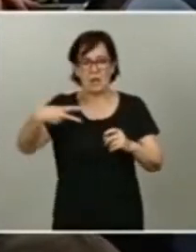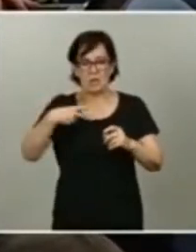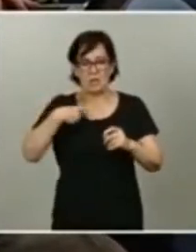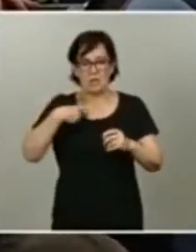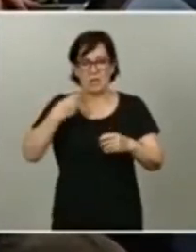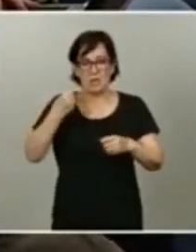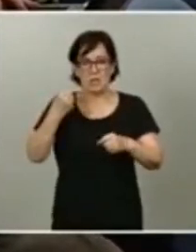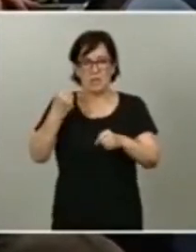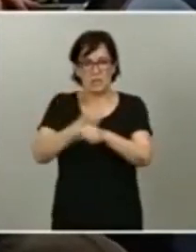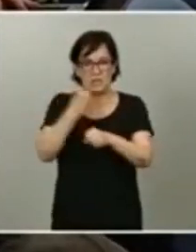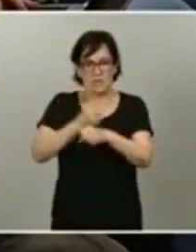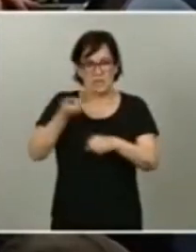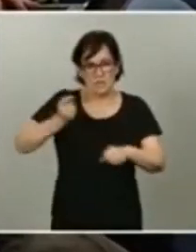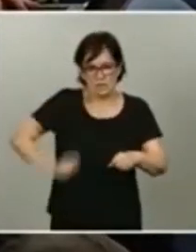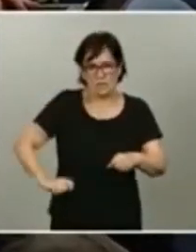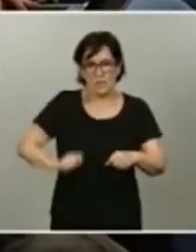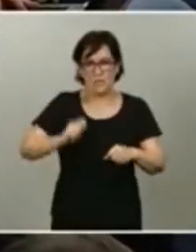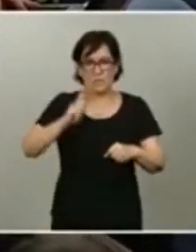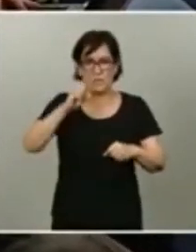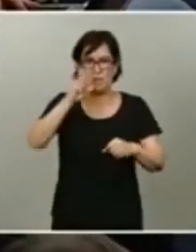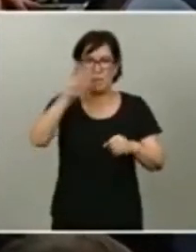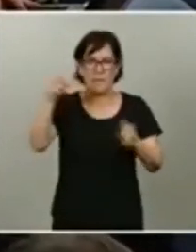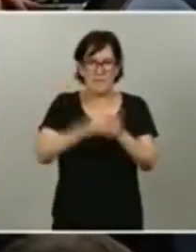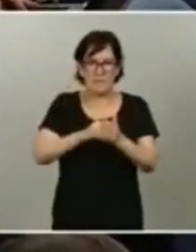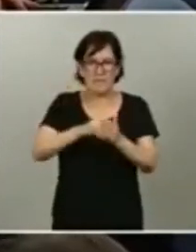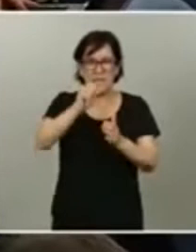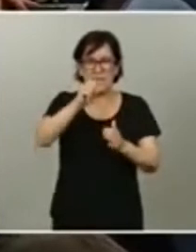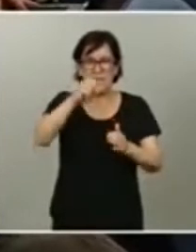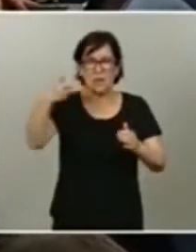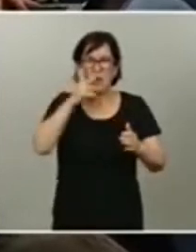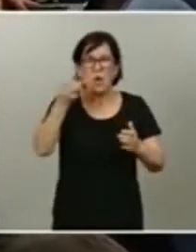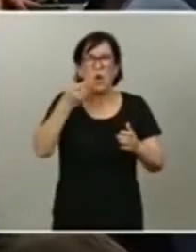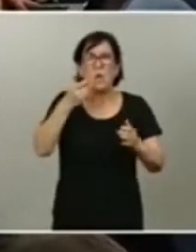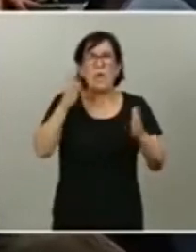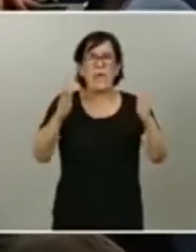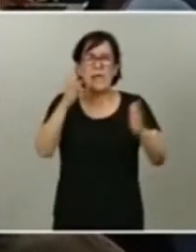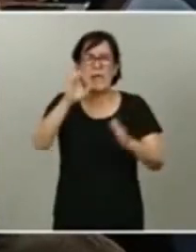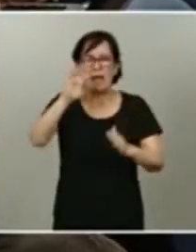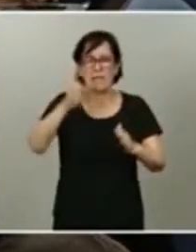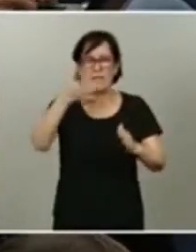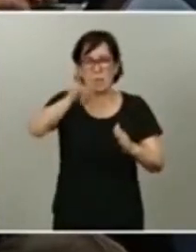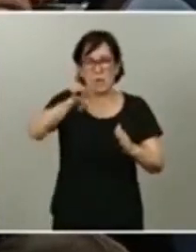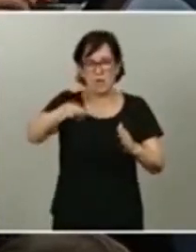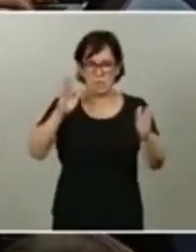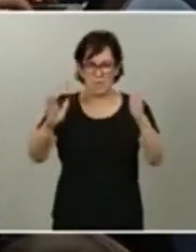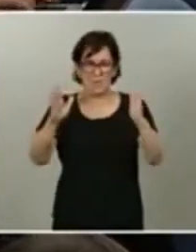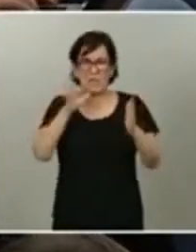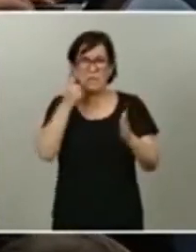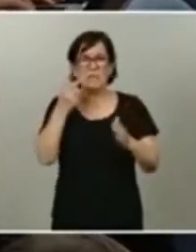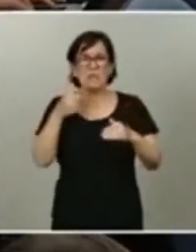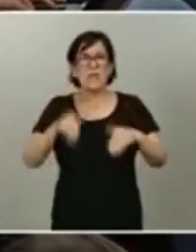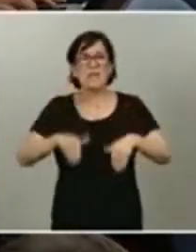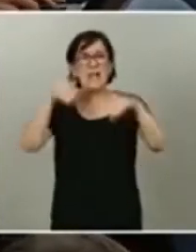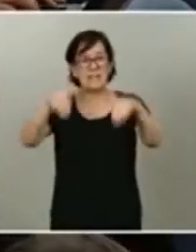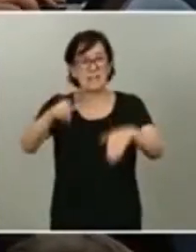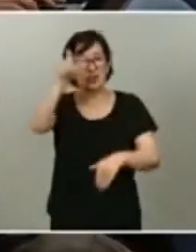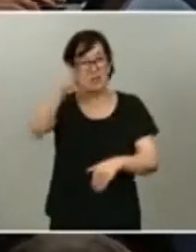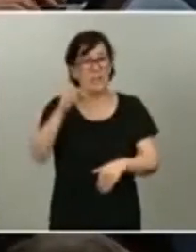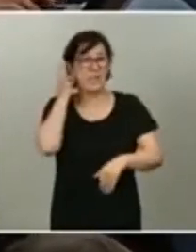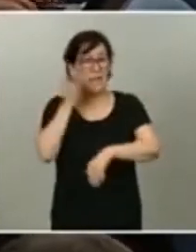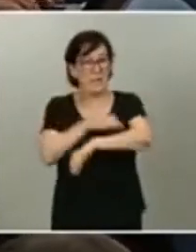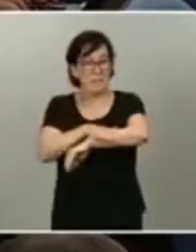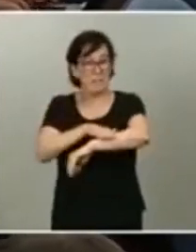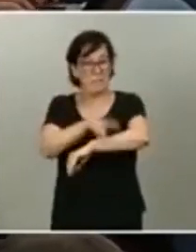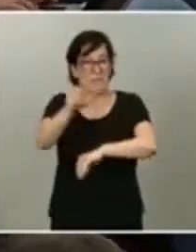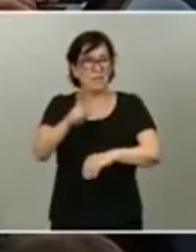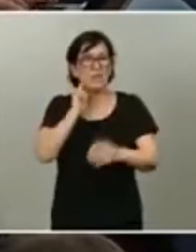un ERTE de cuatro meses. O sea, si podría haber una reforma en este sentido. Y luego, sobre la candidatura de Calviño, no sé qué contacto están